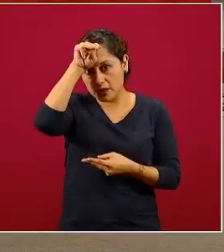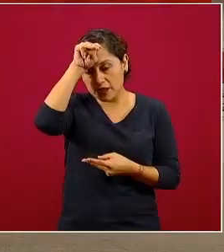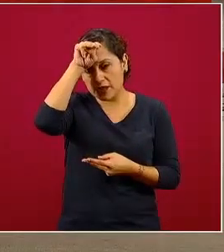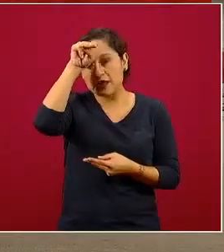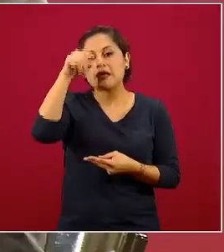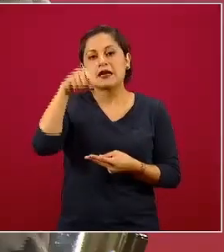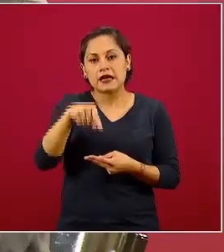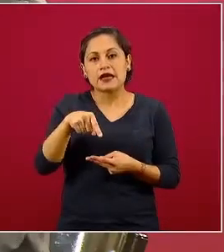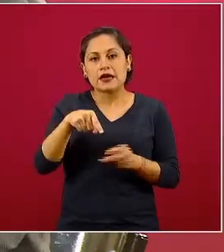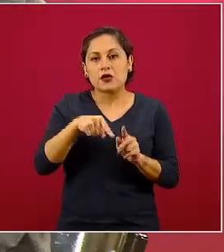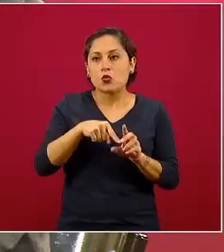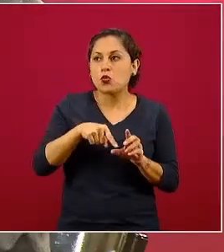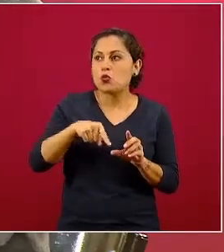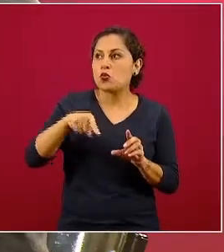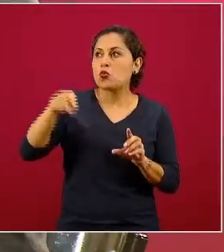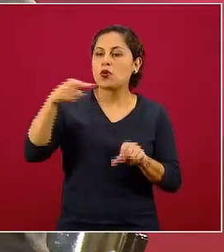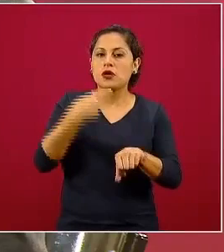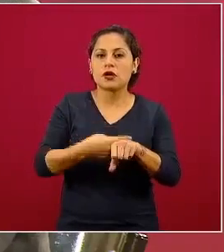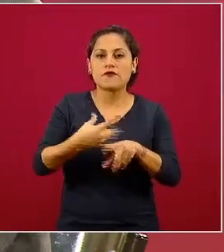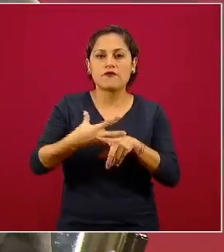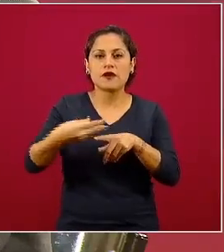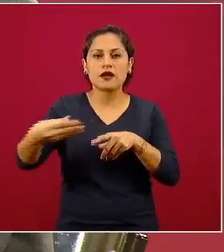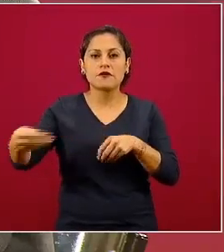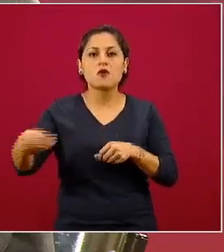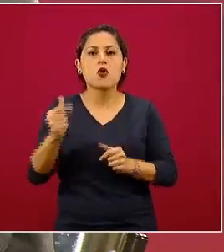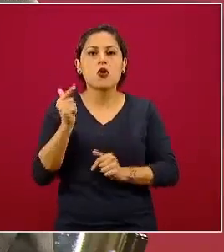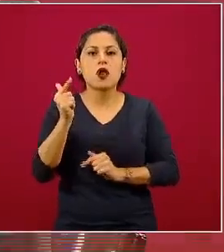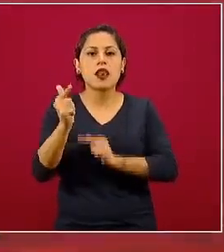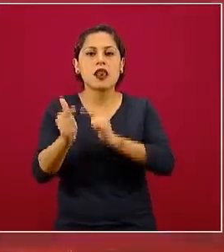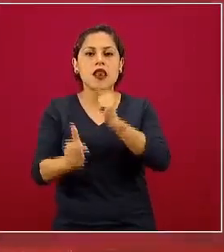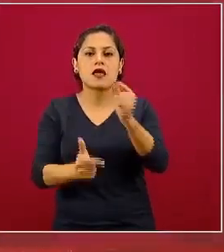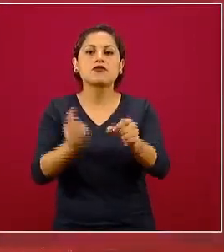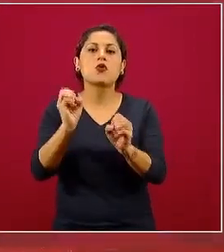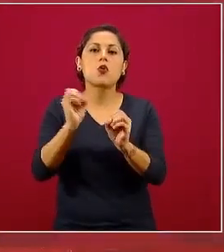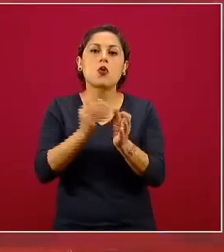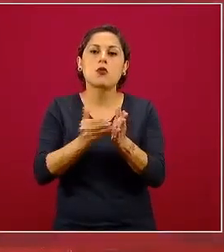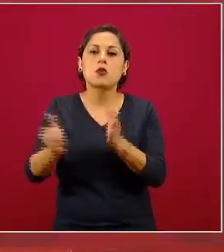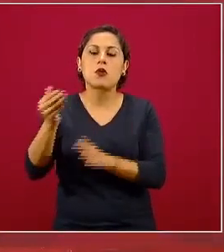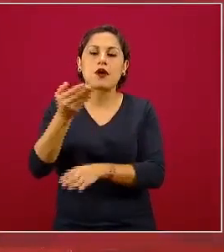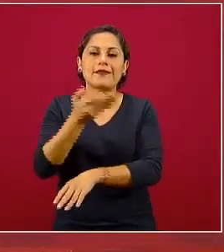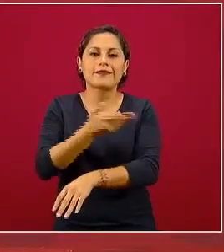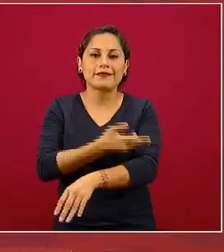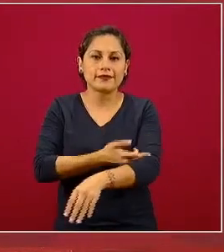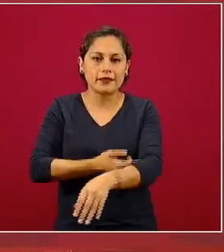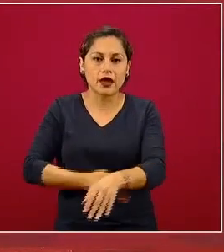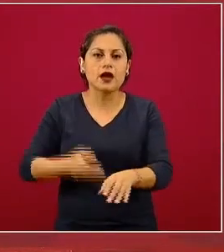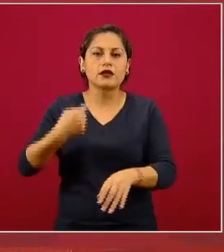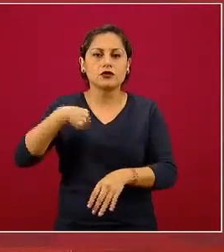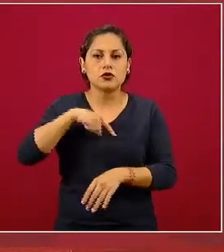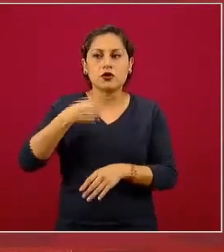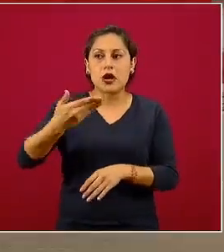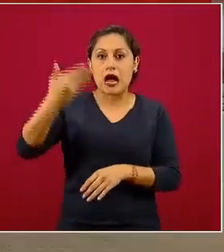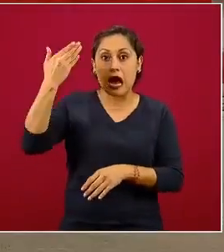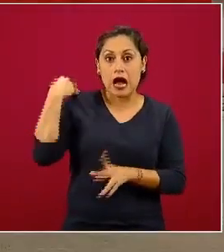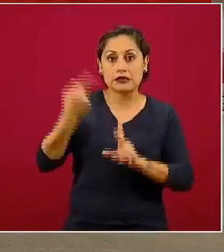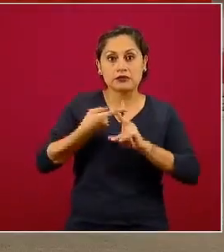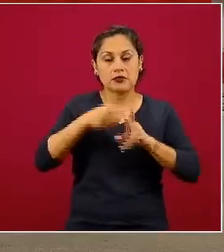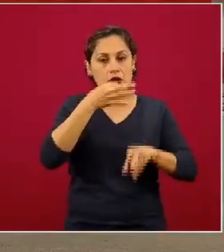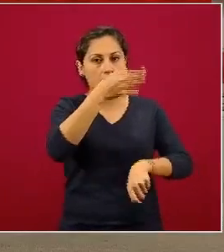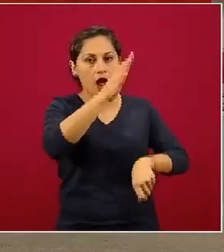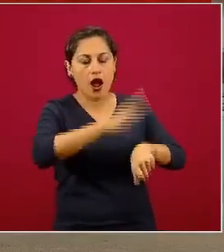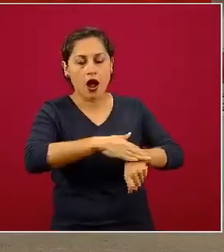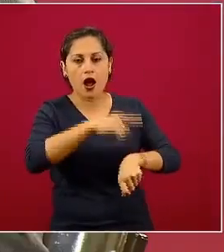curva epidémica tardía. Pensamos que fue de utilidad la restricción de movilidad que ocurrió al principio,